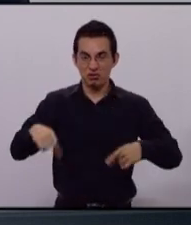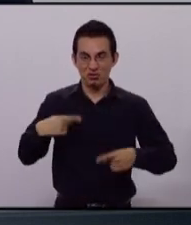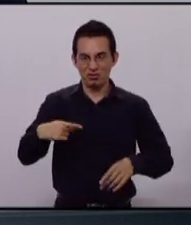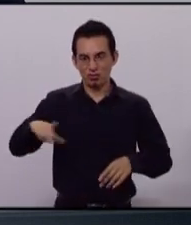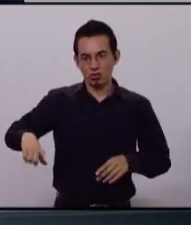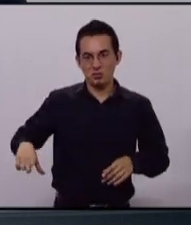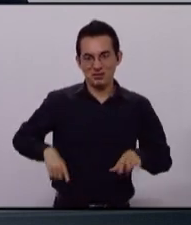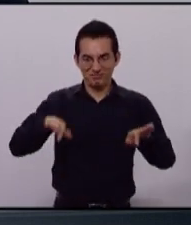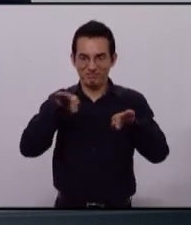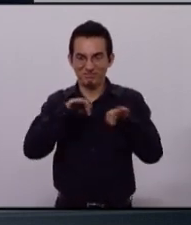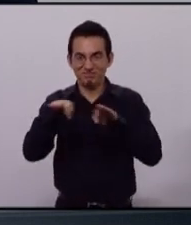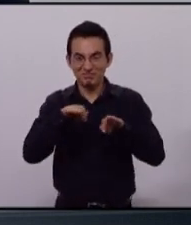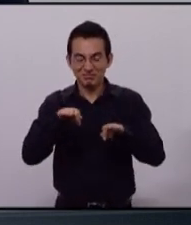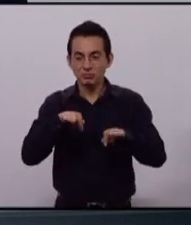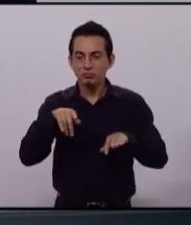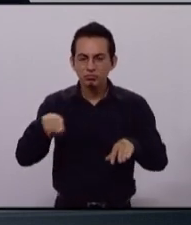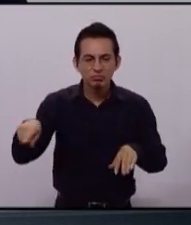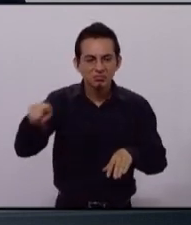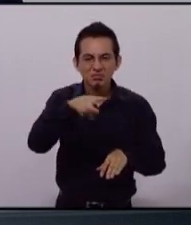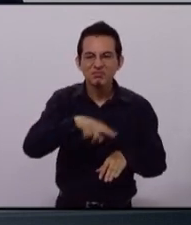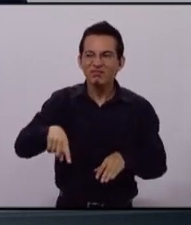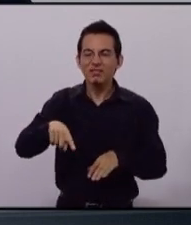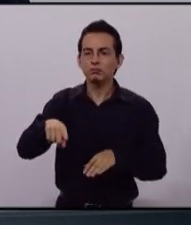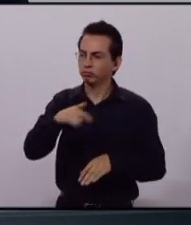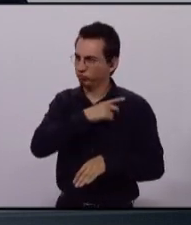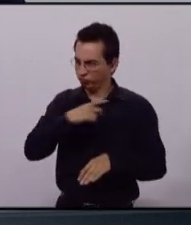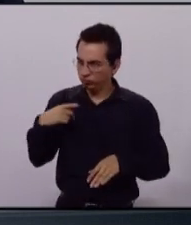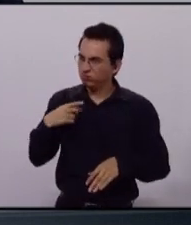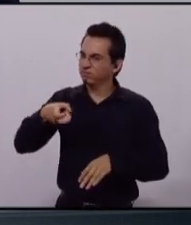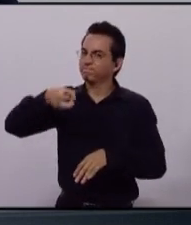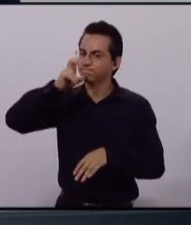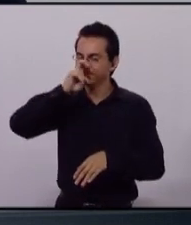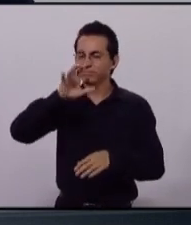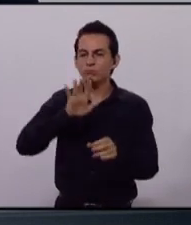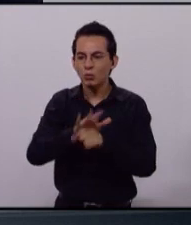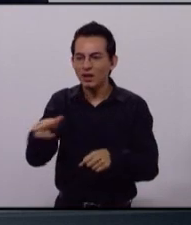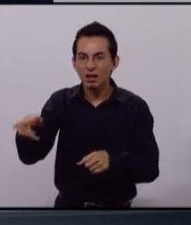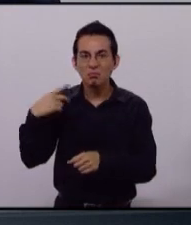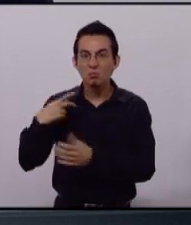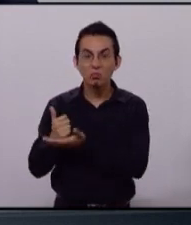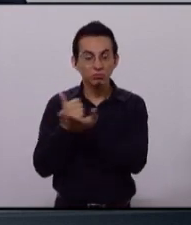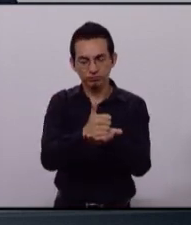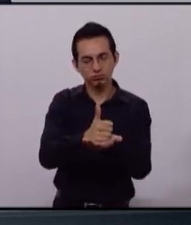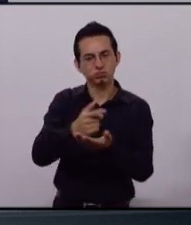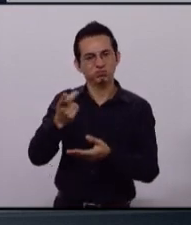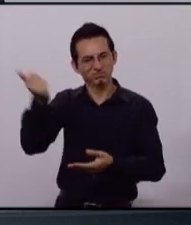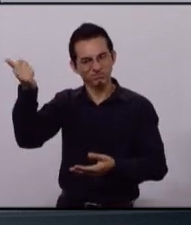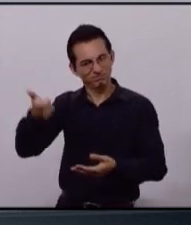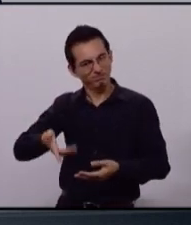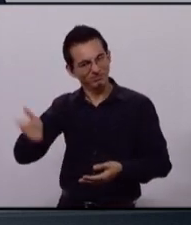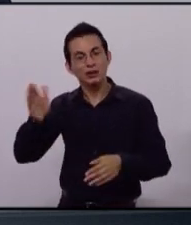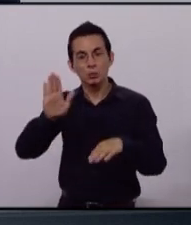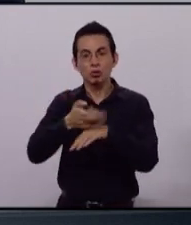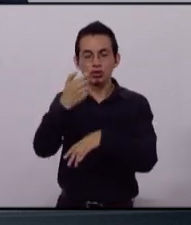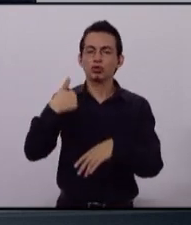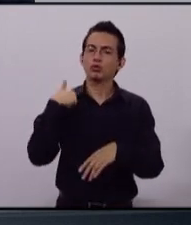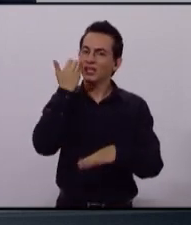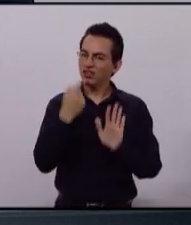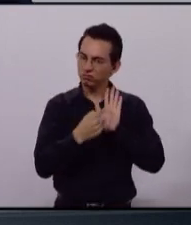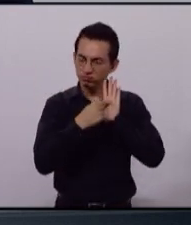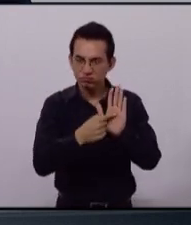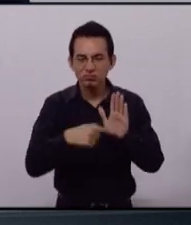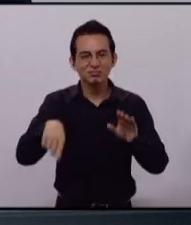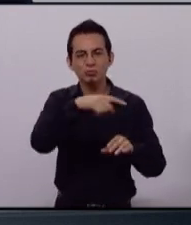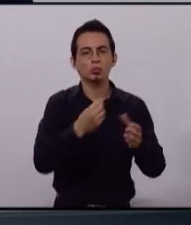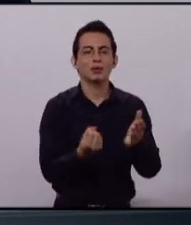aprovechándose de su espacio limitan el desarrollo y las oportunidades a nuestra gente. Por eso proponemos abrir un